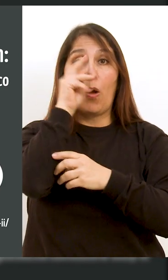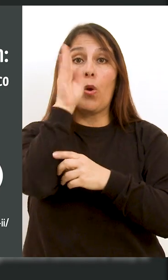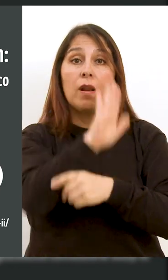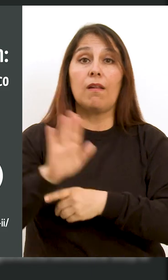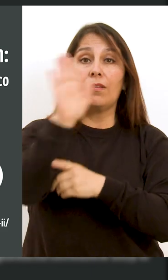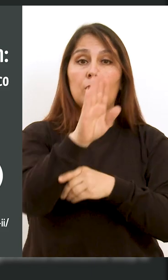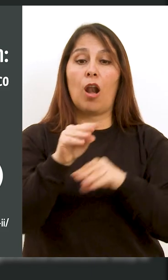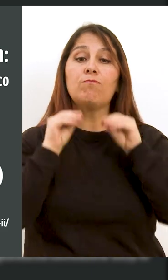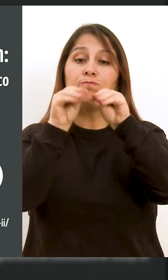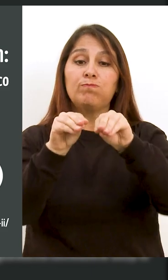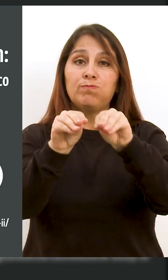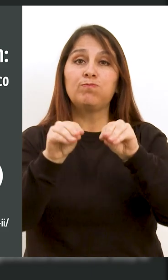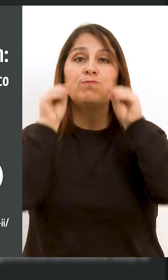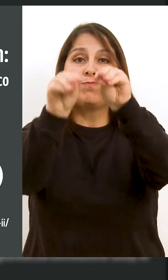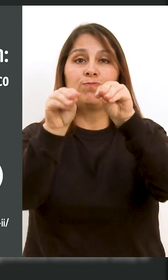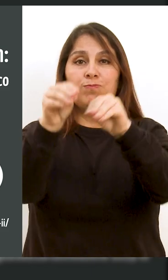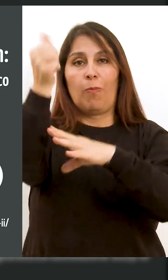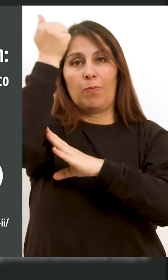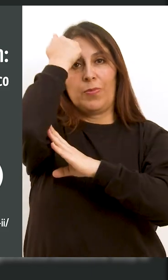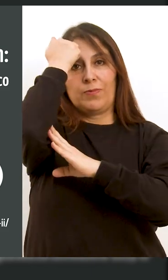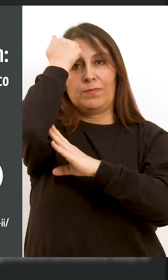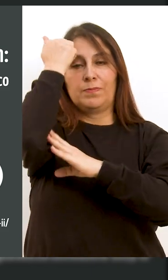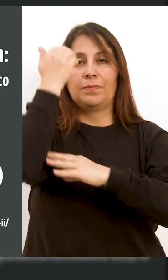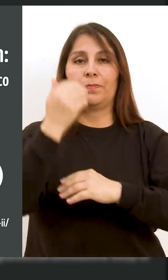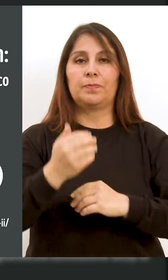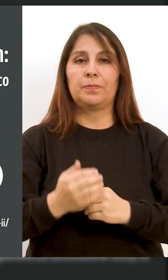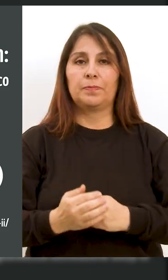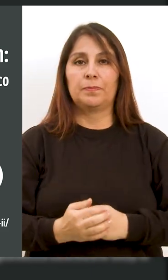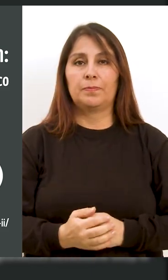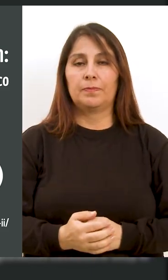Pedagógica Nacional, Educadora de Educadores.